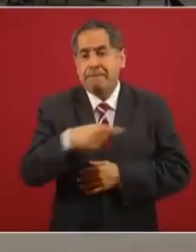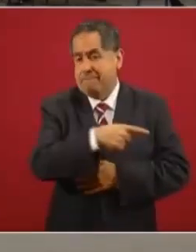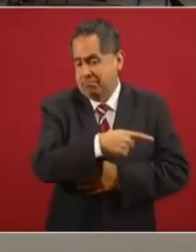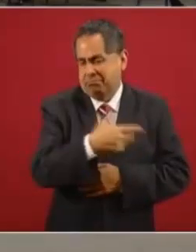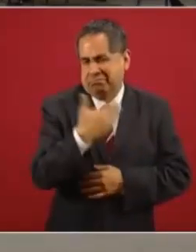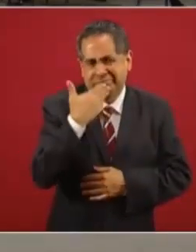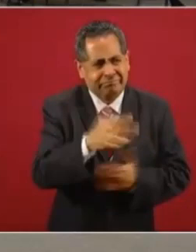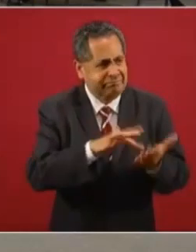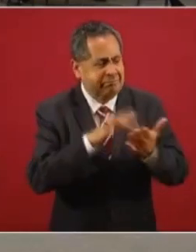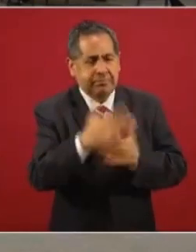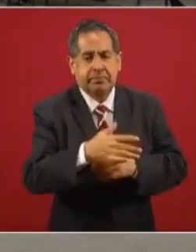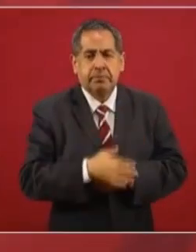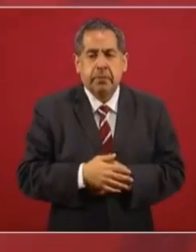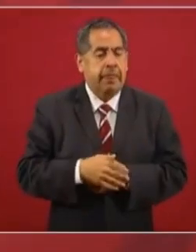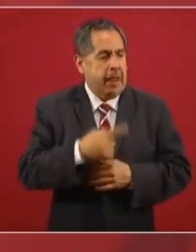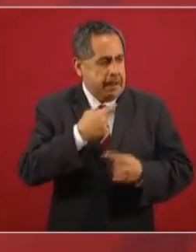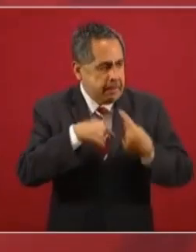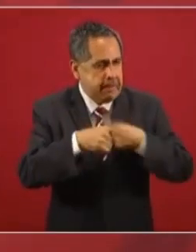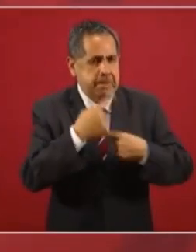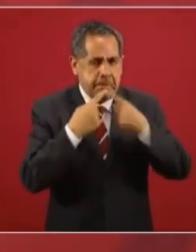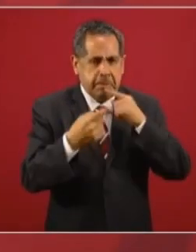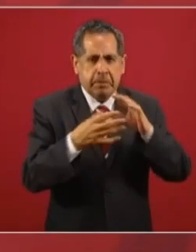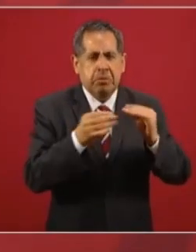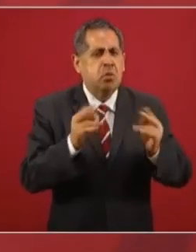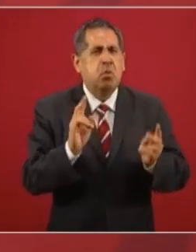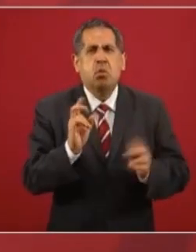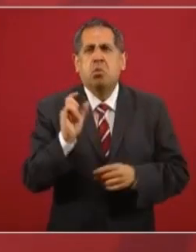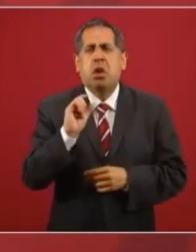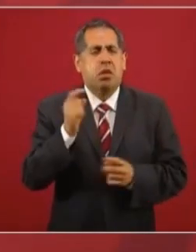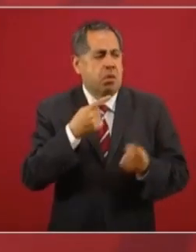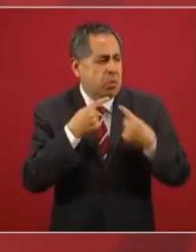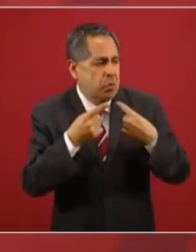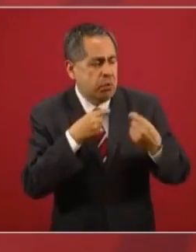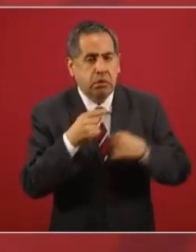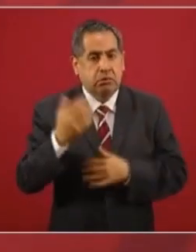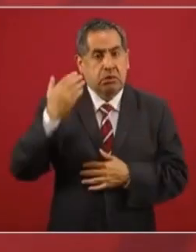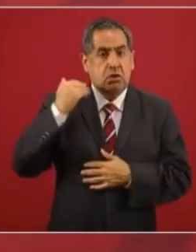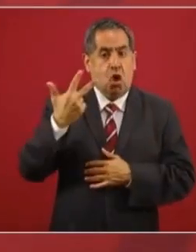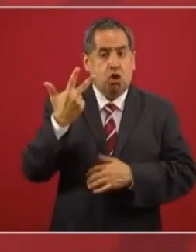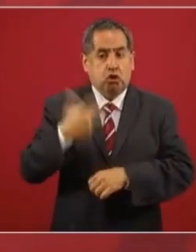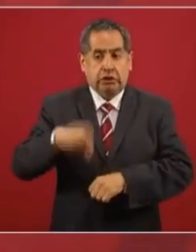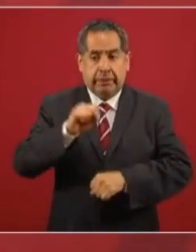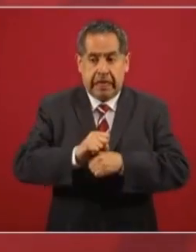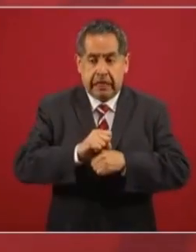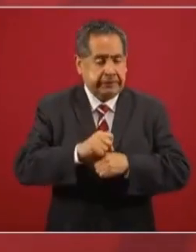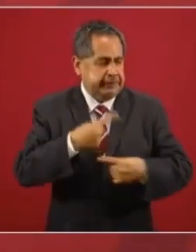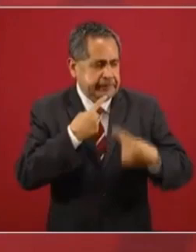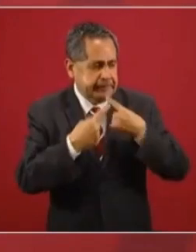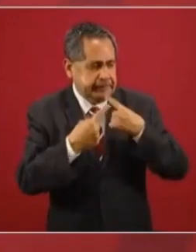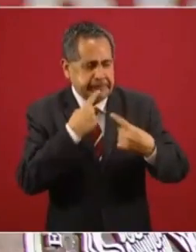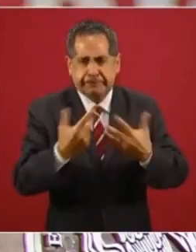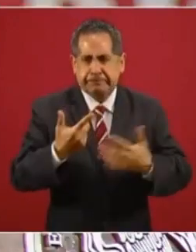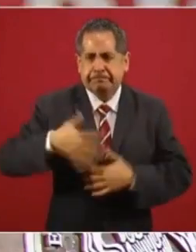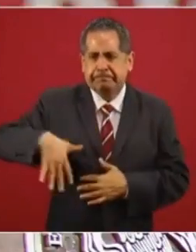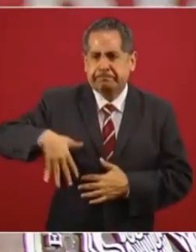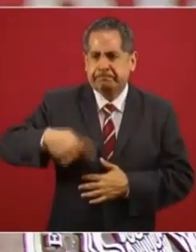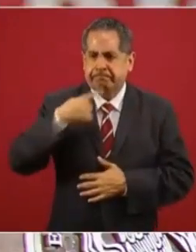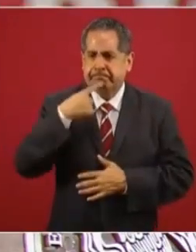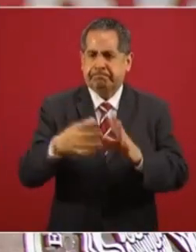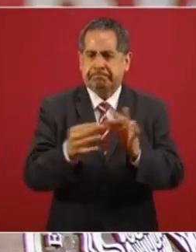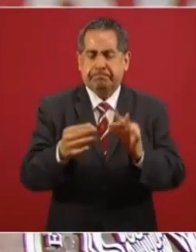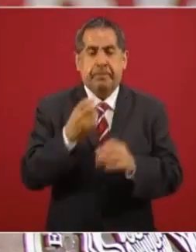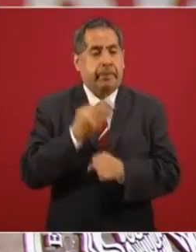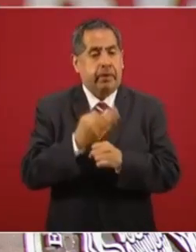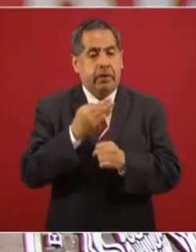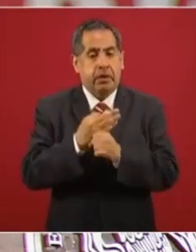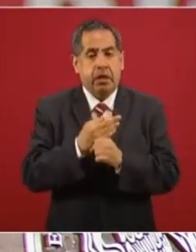Empezamos discusiones con ellos hace aproximadamente ocho semanas. Como les mencionaba, esto es